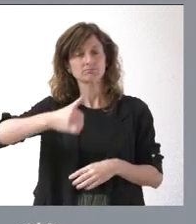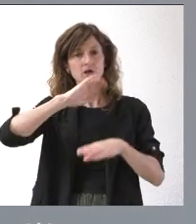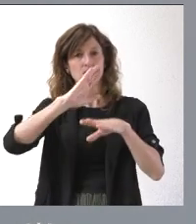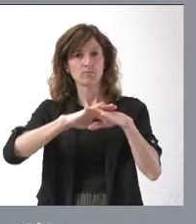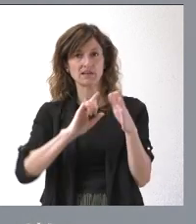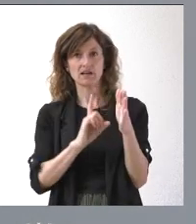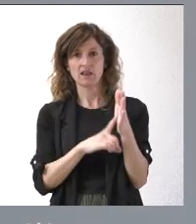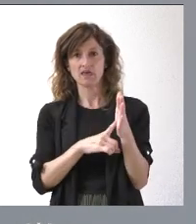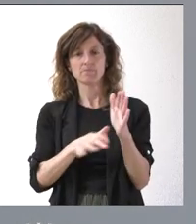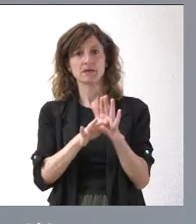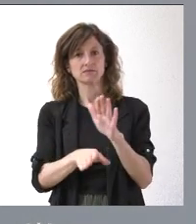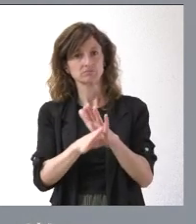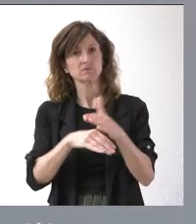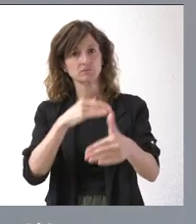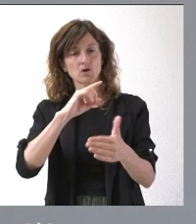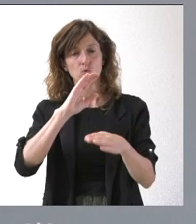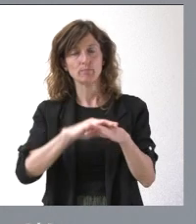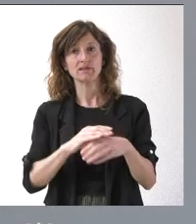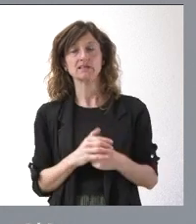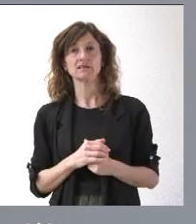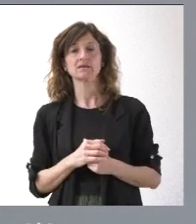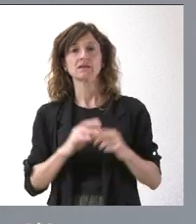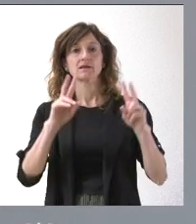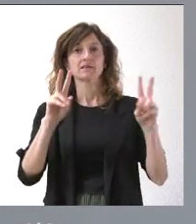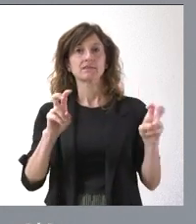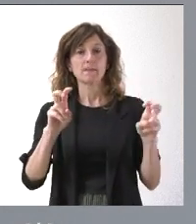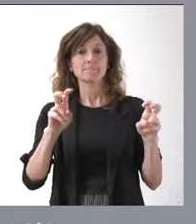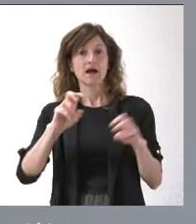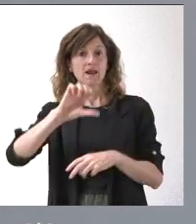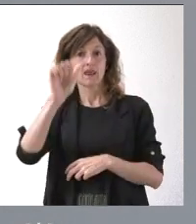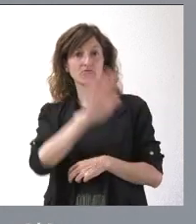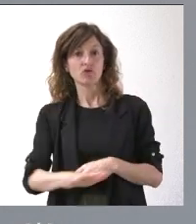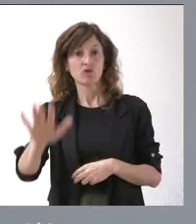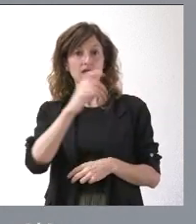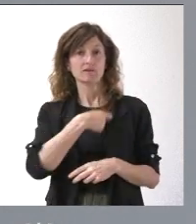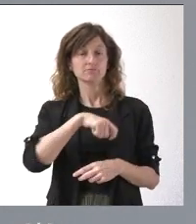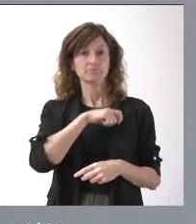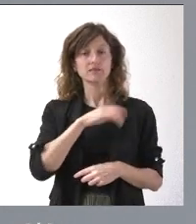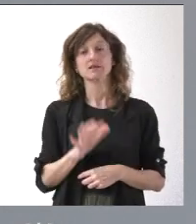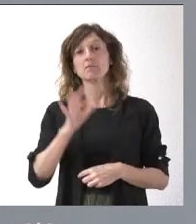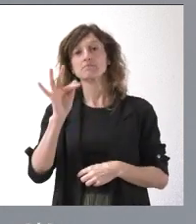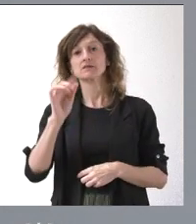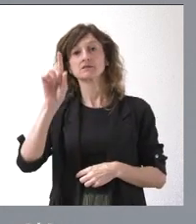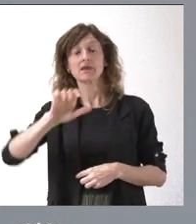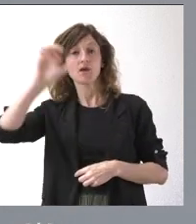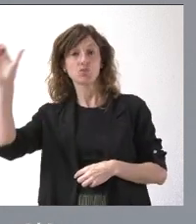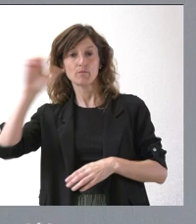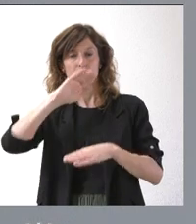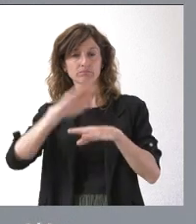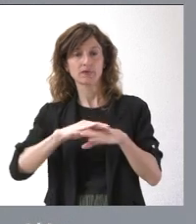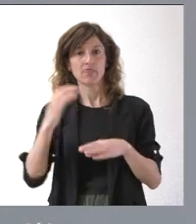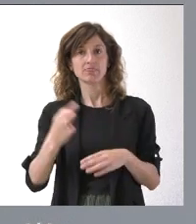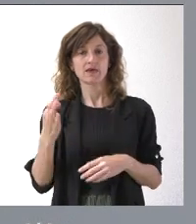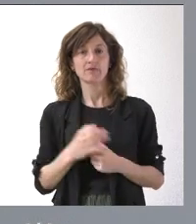cumpliendo, tanto en la vertiente nacional como europea. El